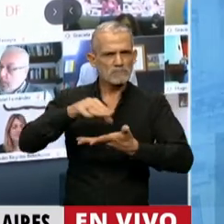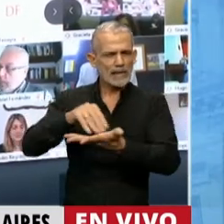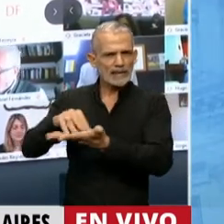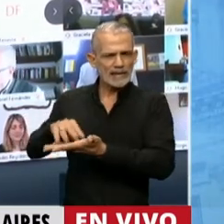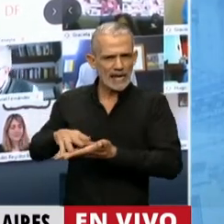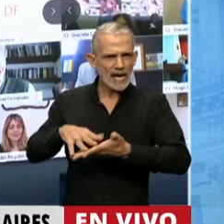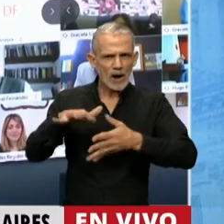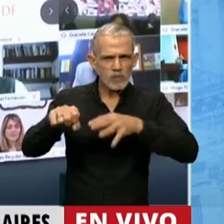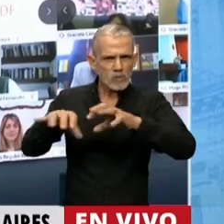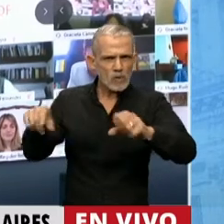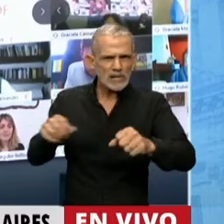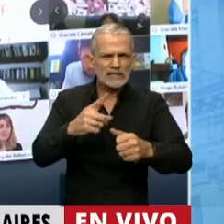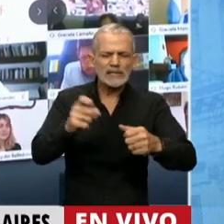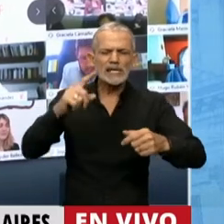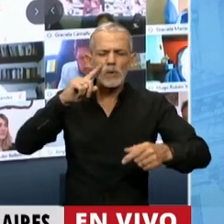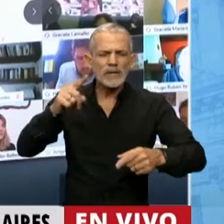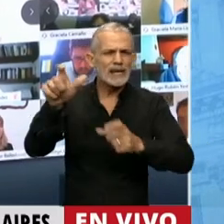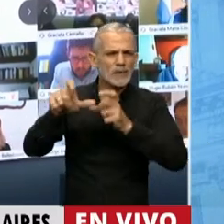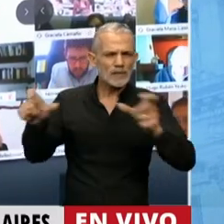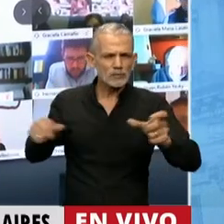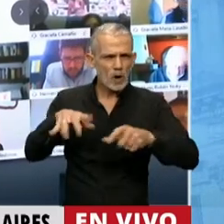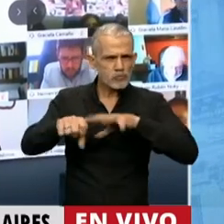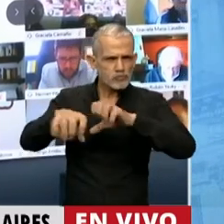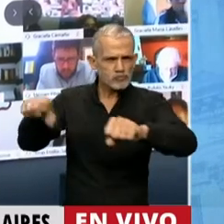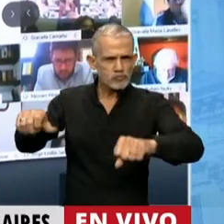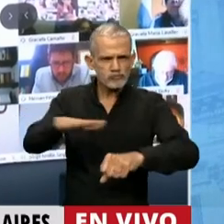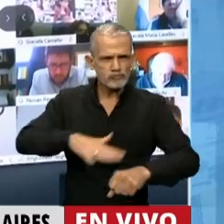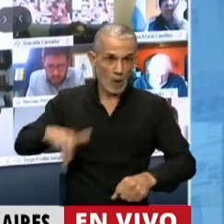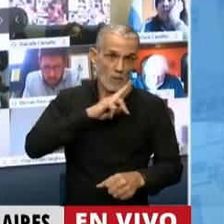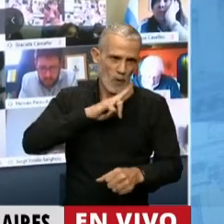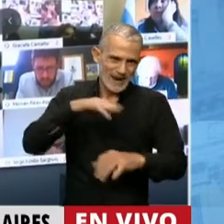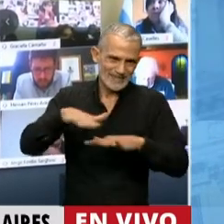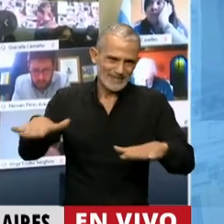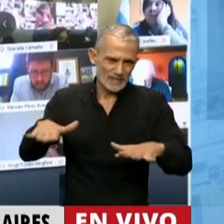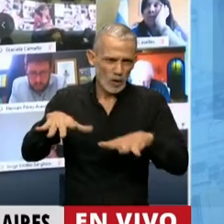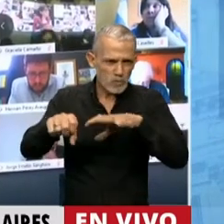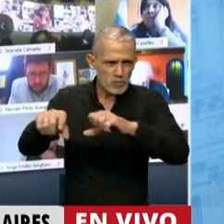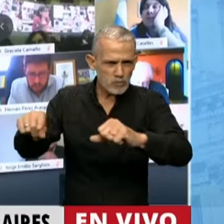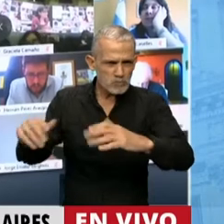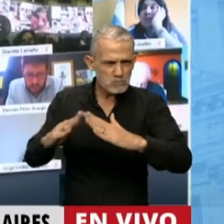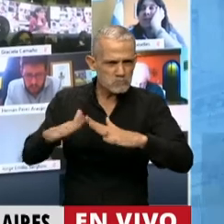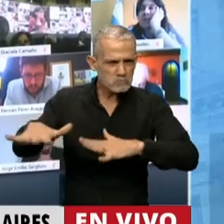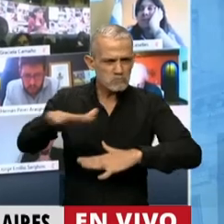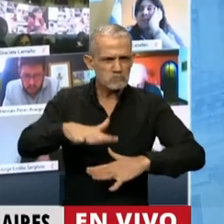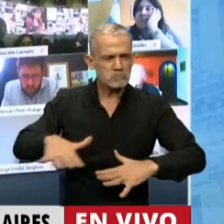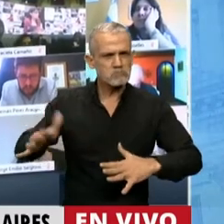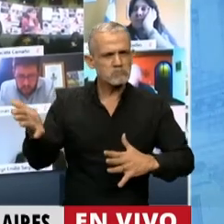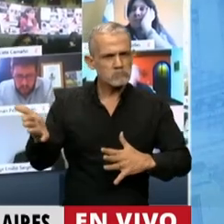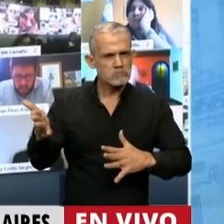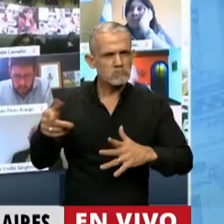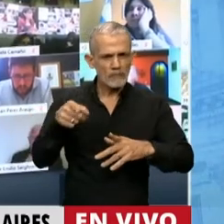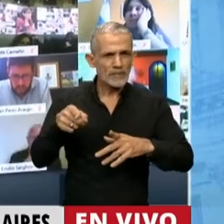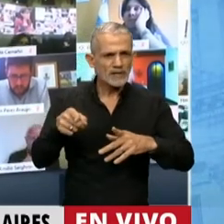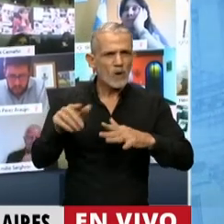cientos de familias y miles de personas, especialmente mujeres y chicos, de una situación que se reproduce